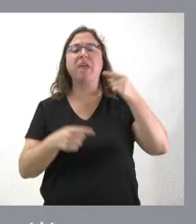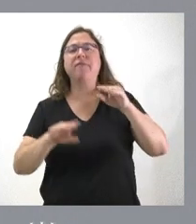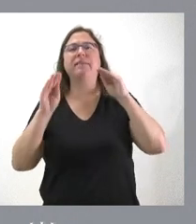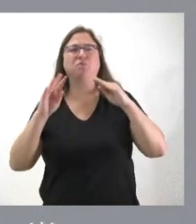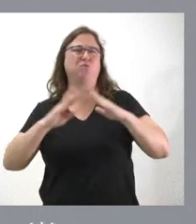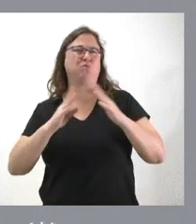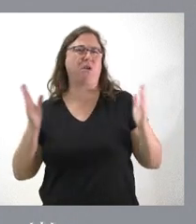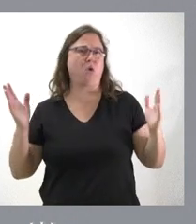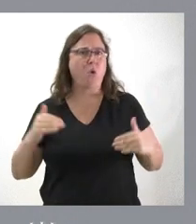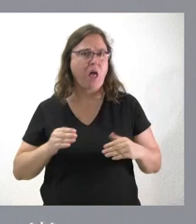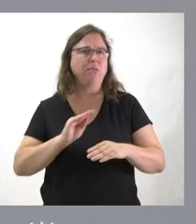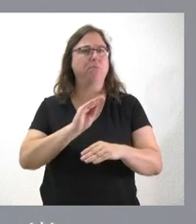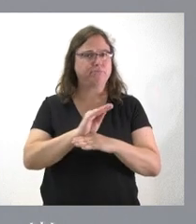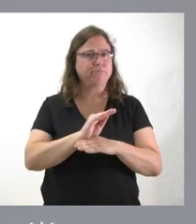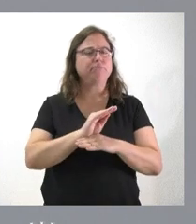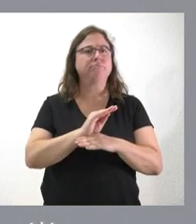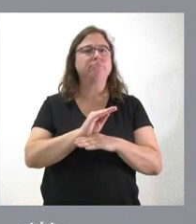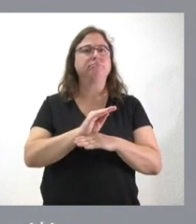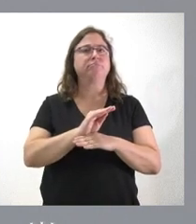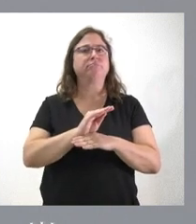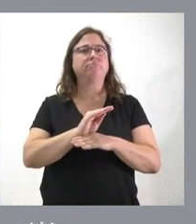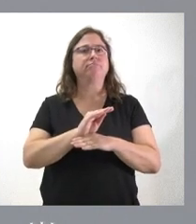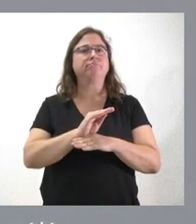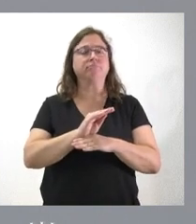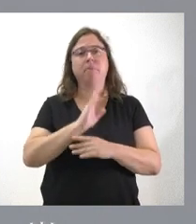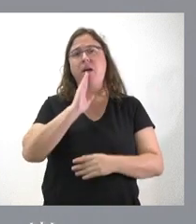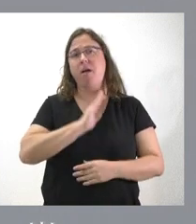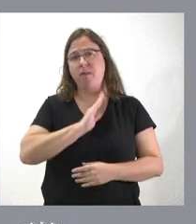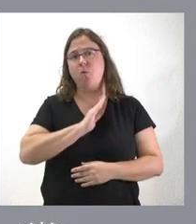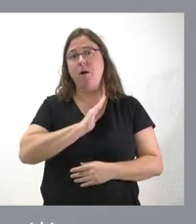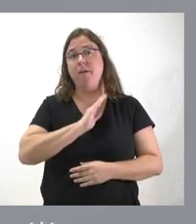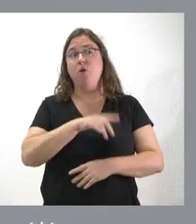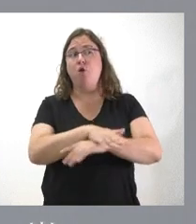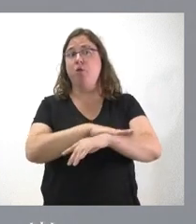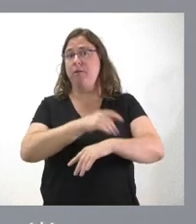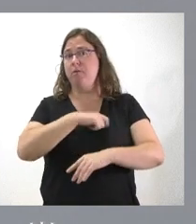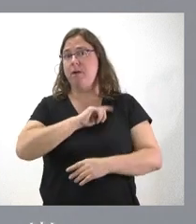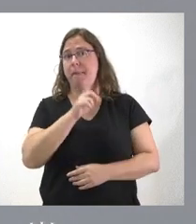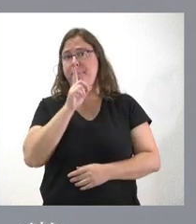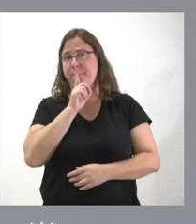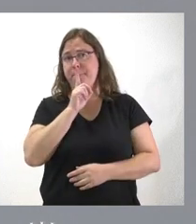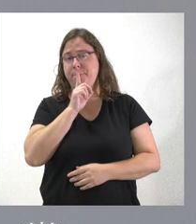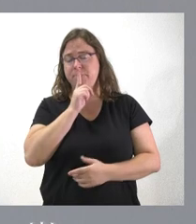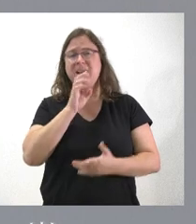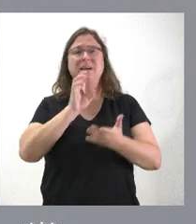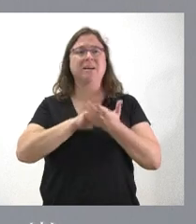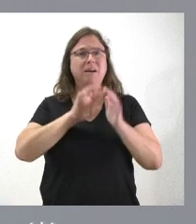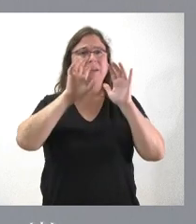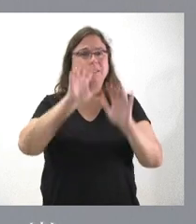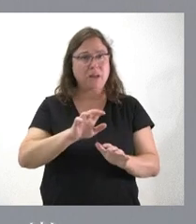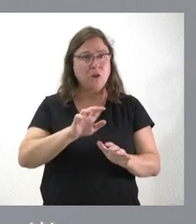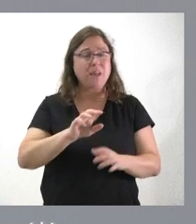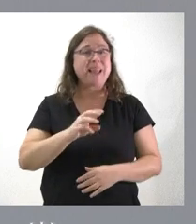en sus comunidades autónomas, pues es oportuno recordar ante el silencio del Gobierno de España que Castilla y León tiene tres veces